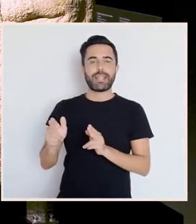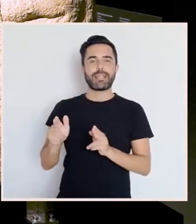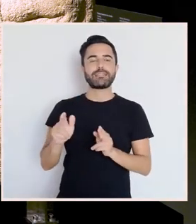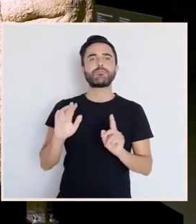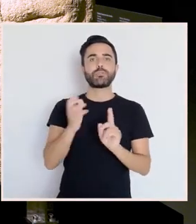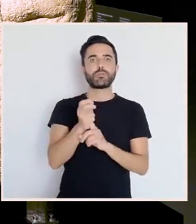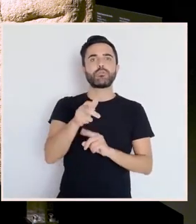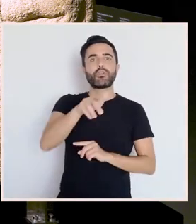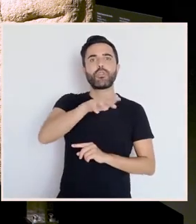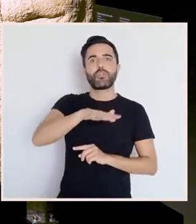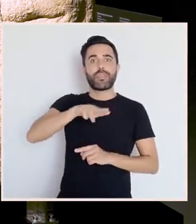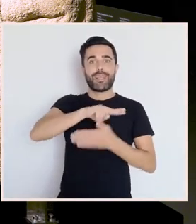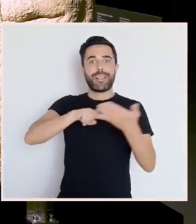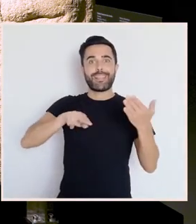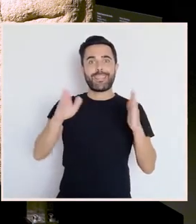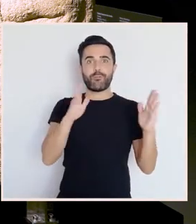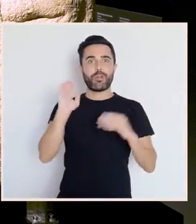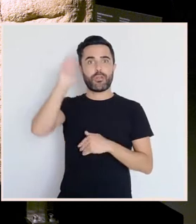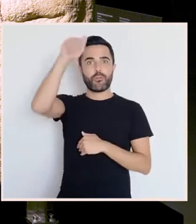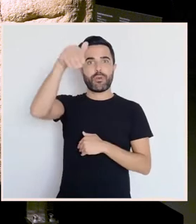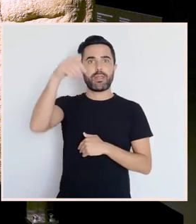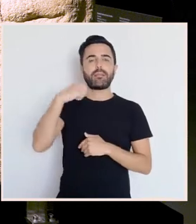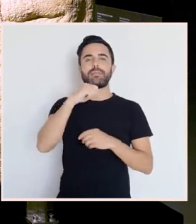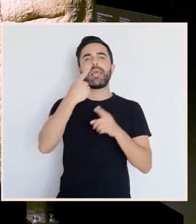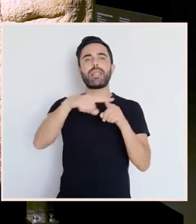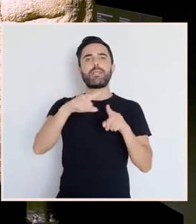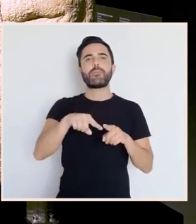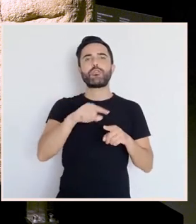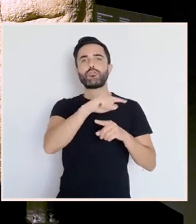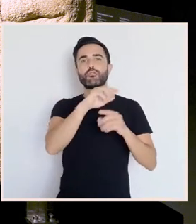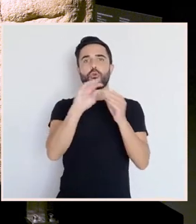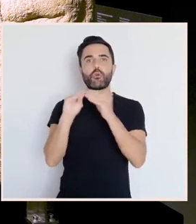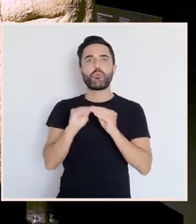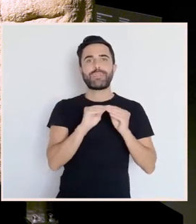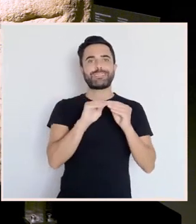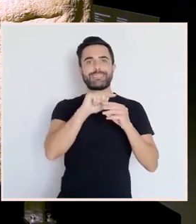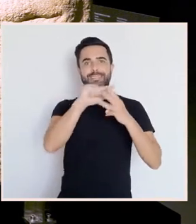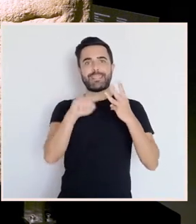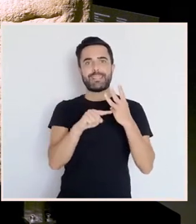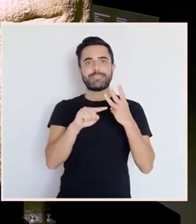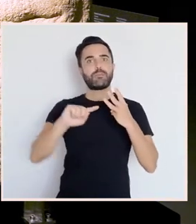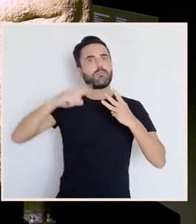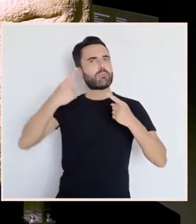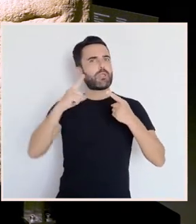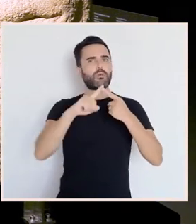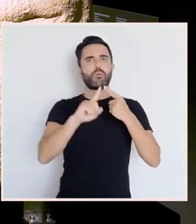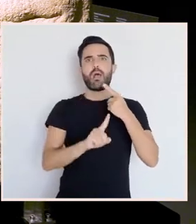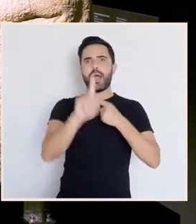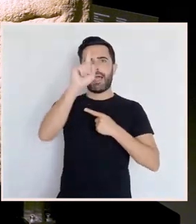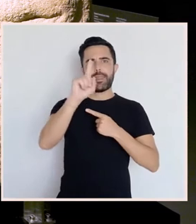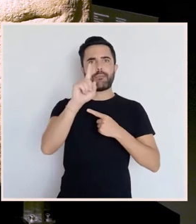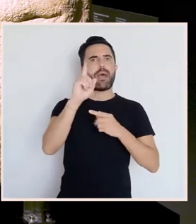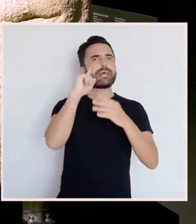elementos comuns. O primeiro estaría colocado na parte superior da estela e sería unha serie de imaxes ou de símbolos